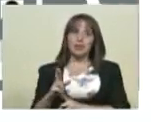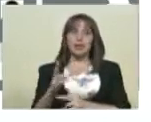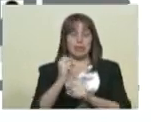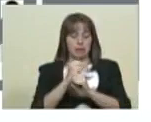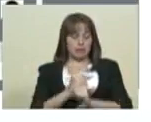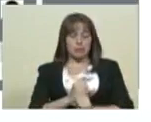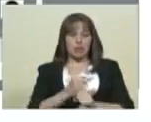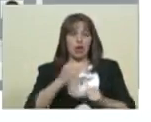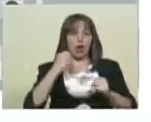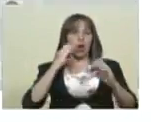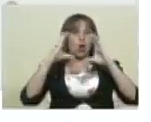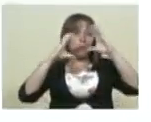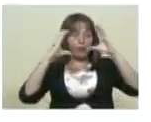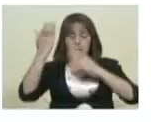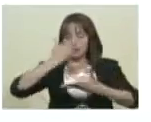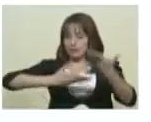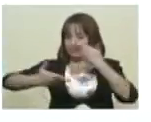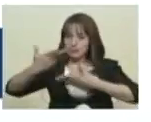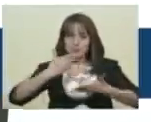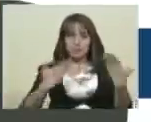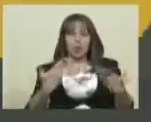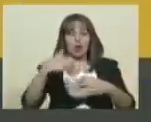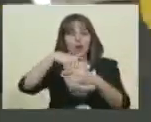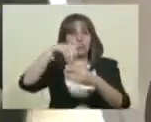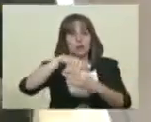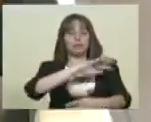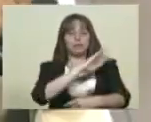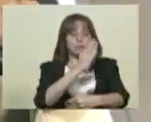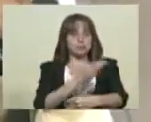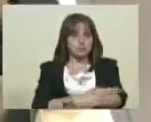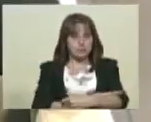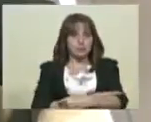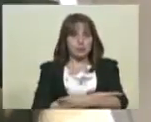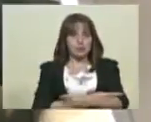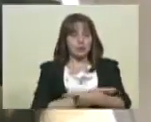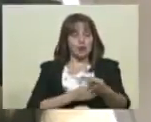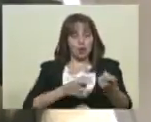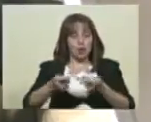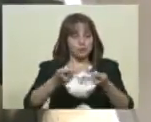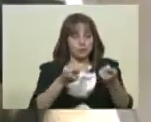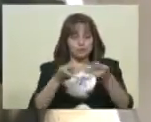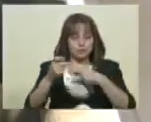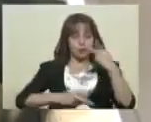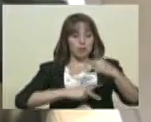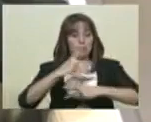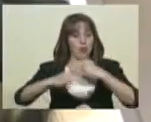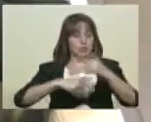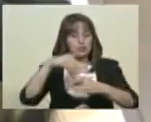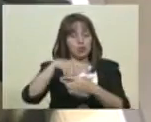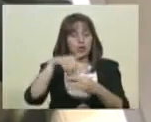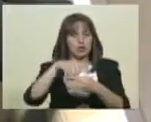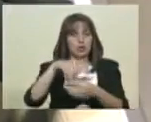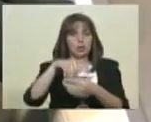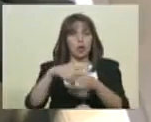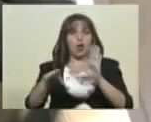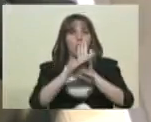permanente comunicación con el Poder Electoral, quien lleva las riendas de este proceso electoral constituyente.